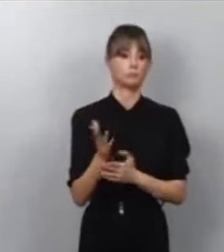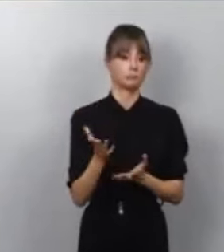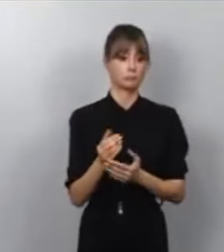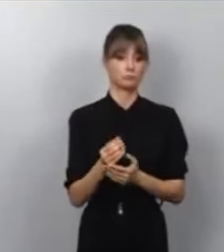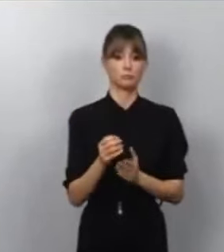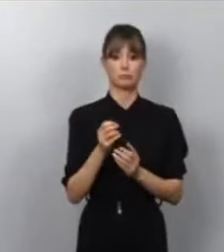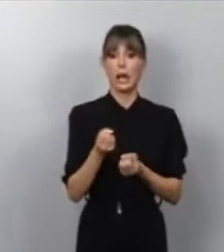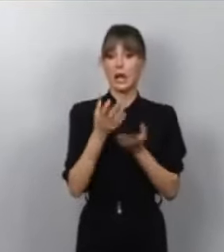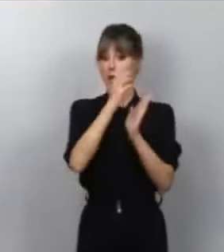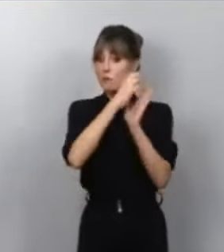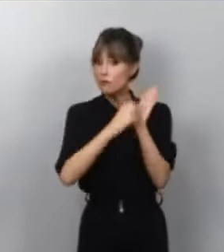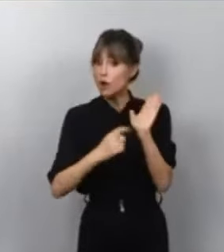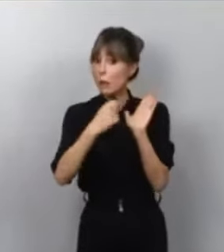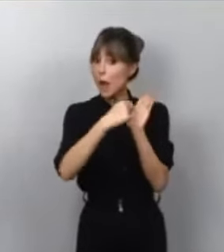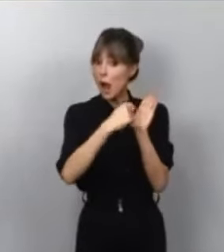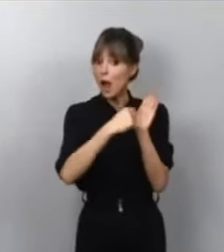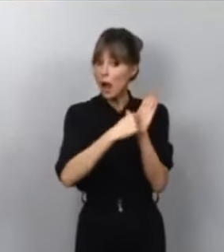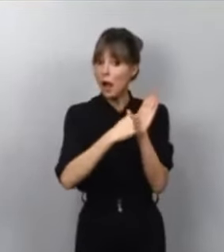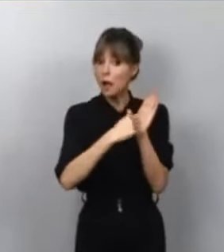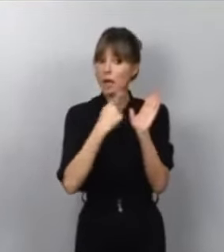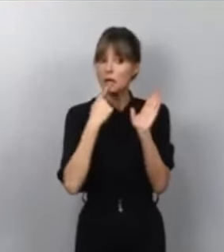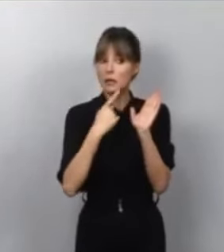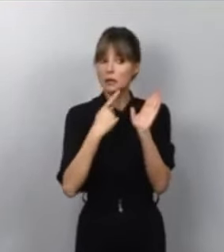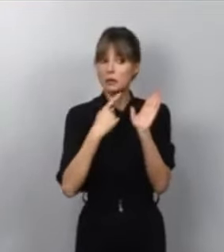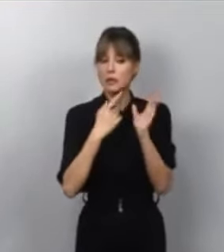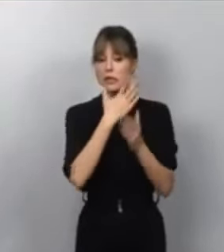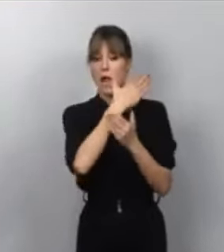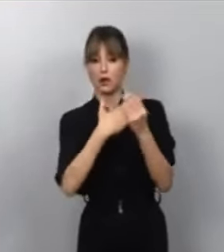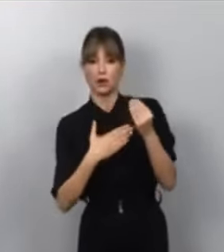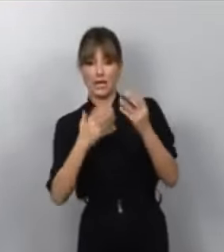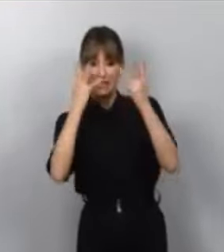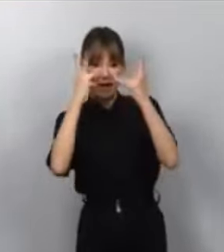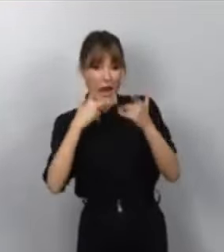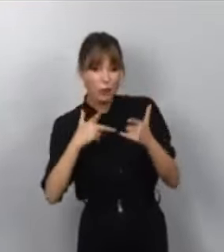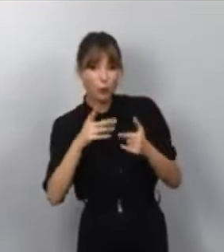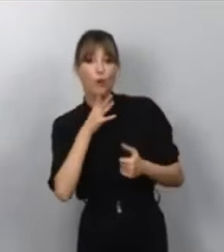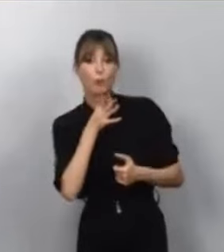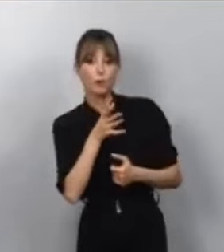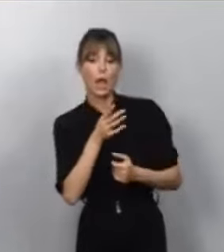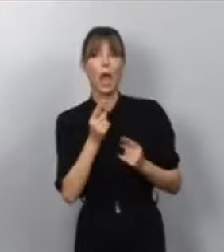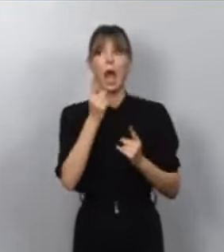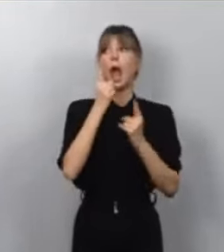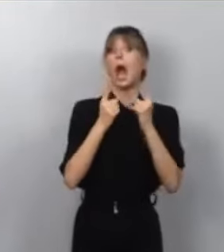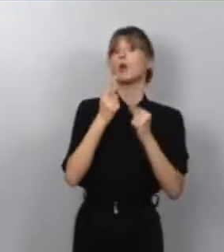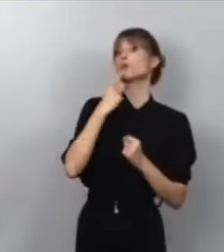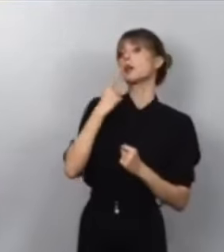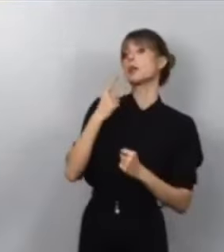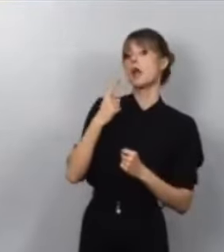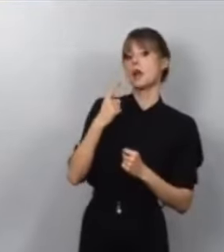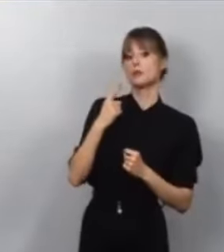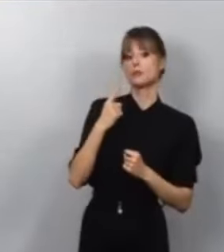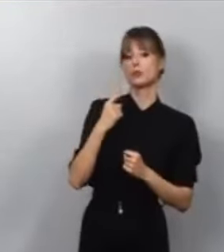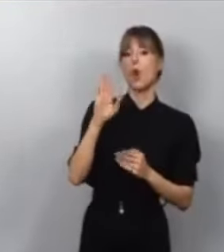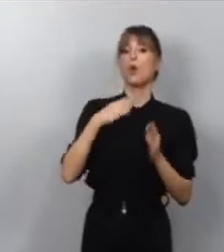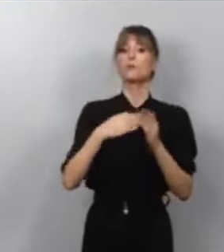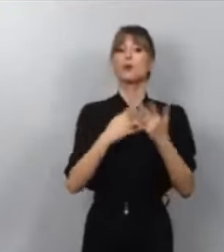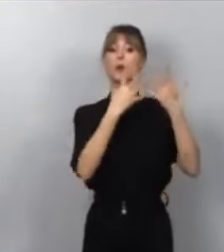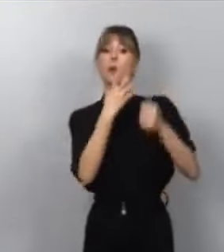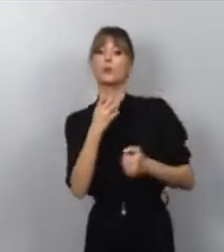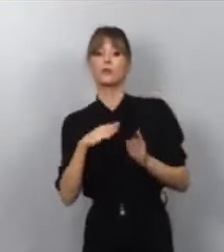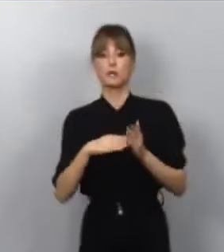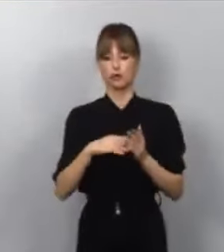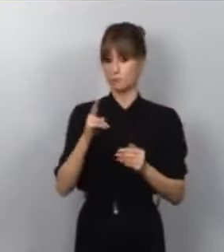informe habla de errores de cálculo, porque donde algunos decían ese 1.400.000,